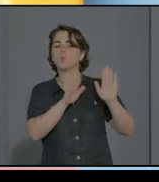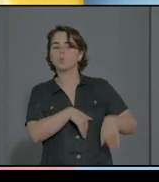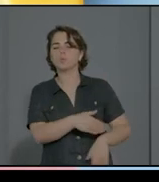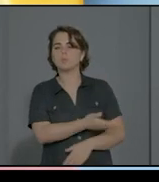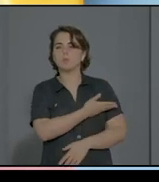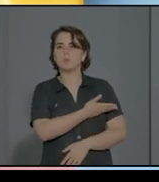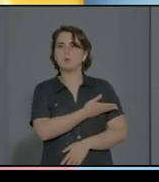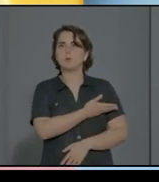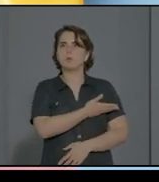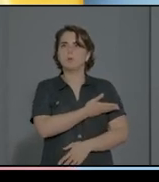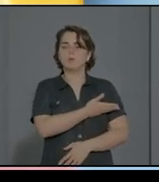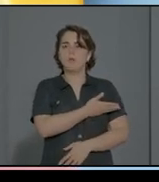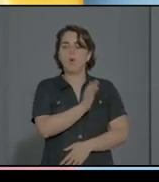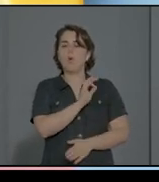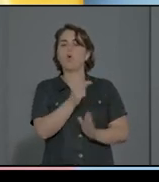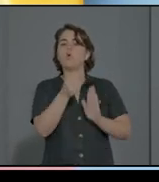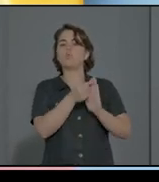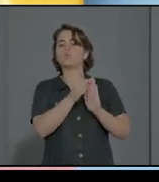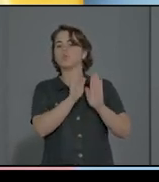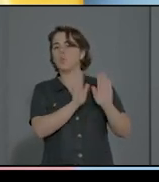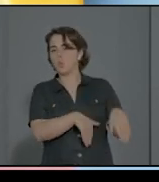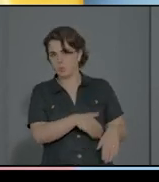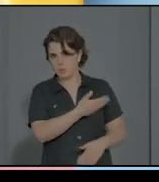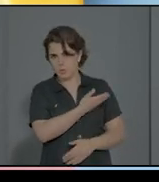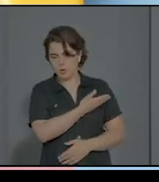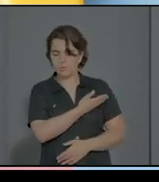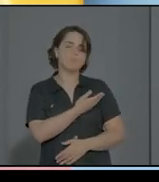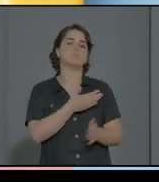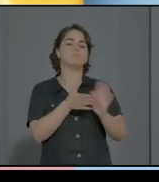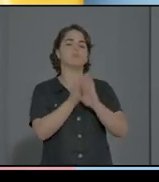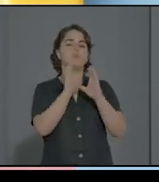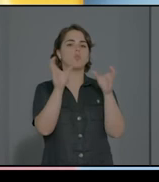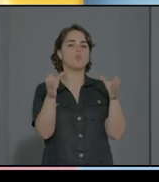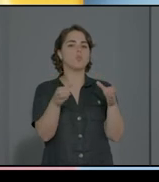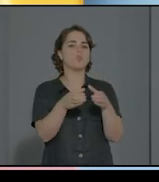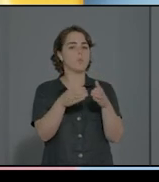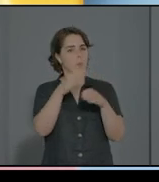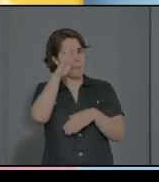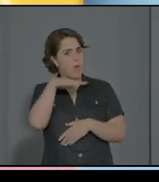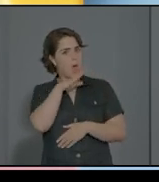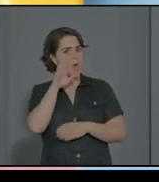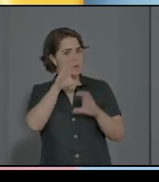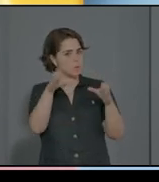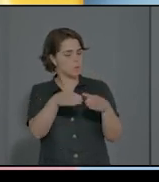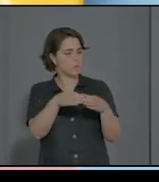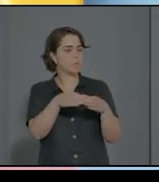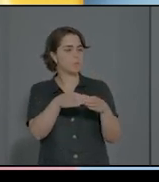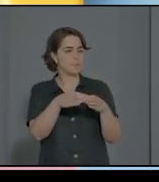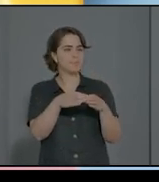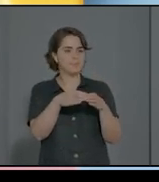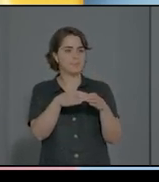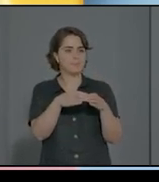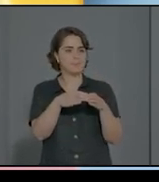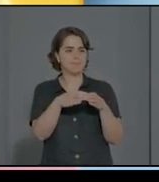decía, es el grupo de padres y el debate. Un